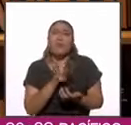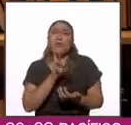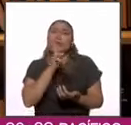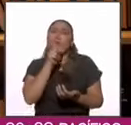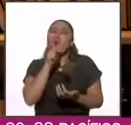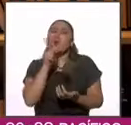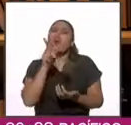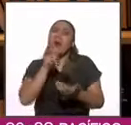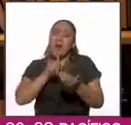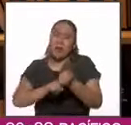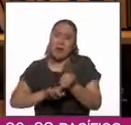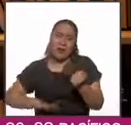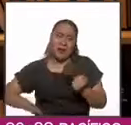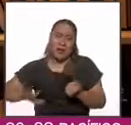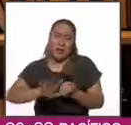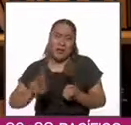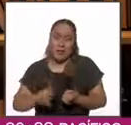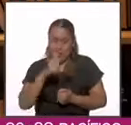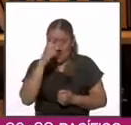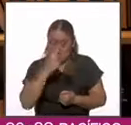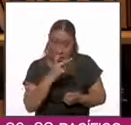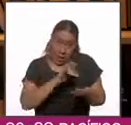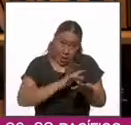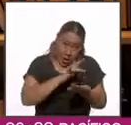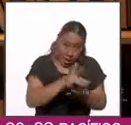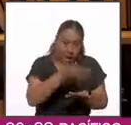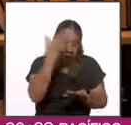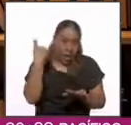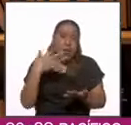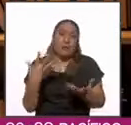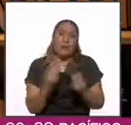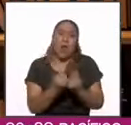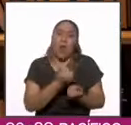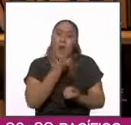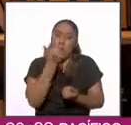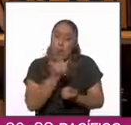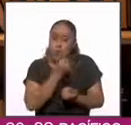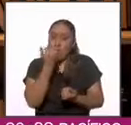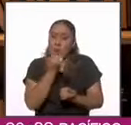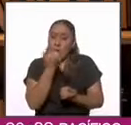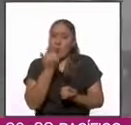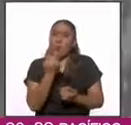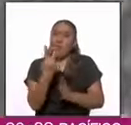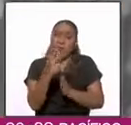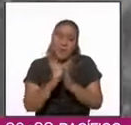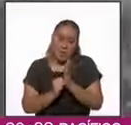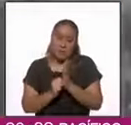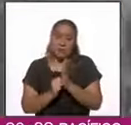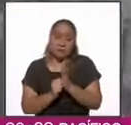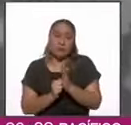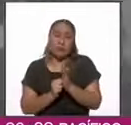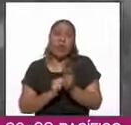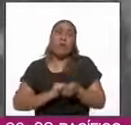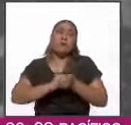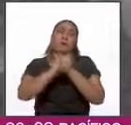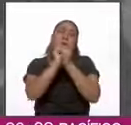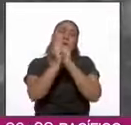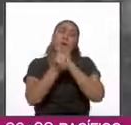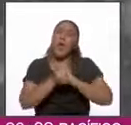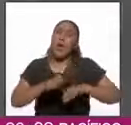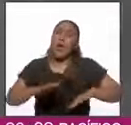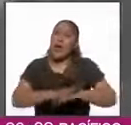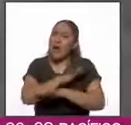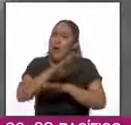mexicana porque alude al gran movimiento estudiantil que durante dos meses llevó a cabo una de las transformaciones más